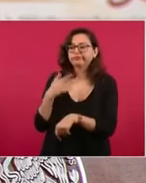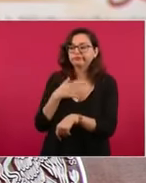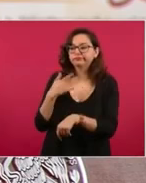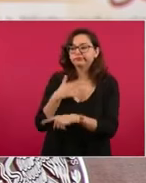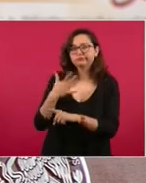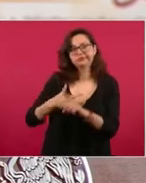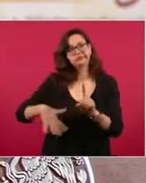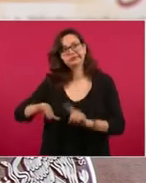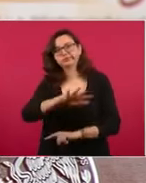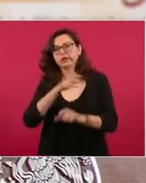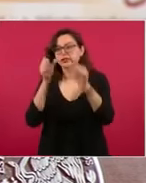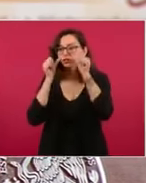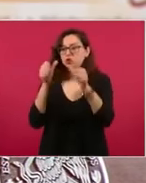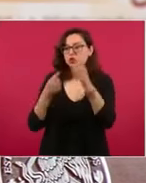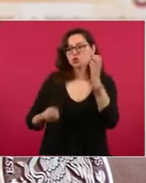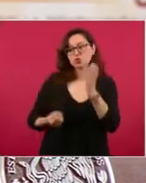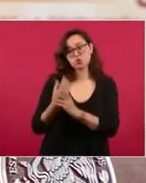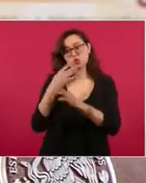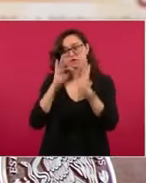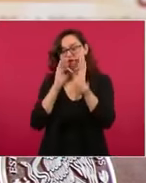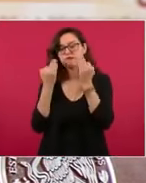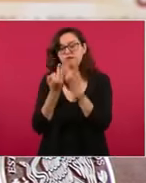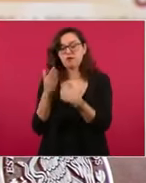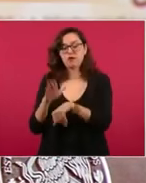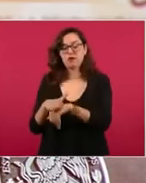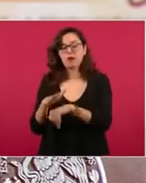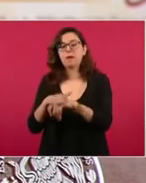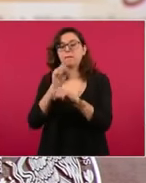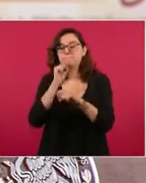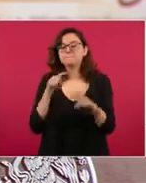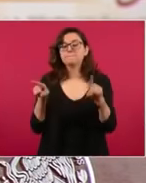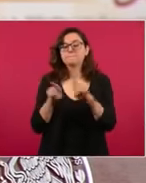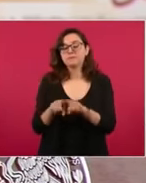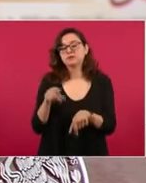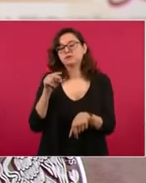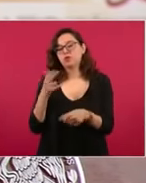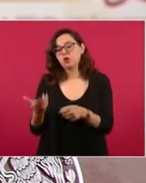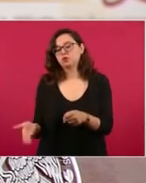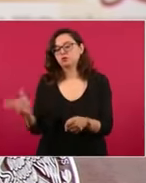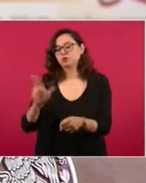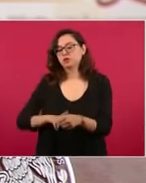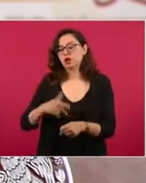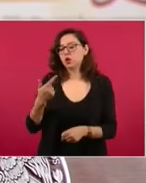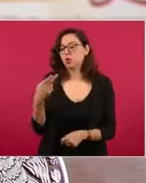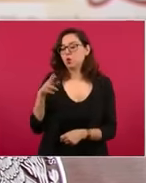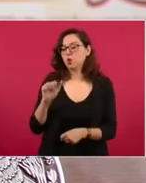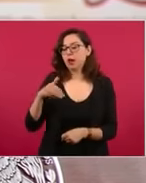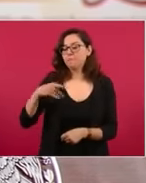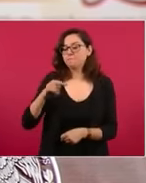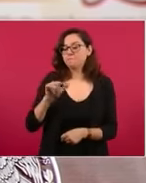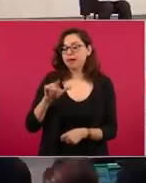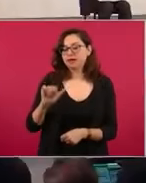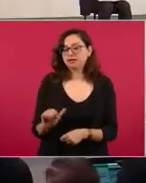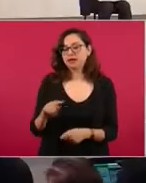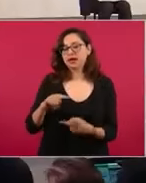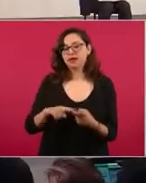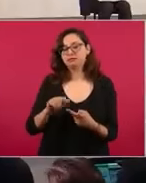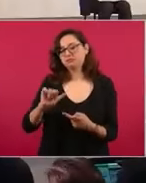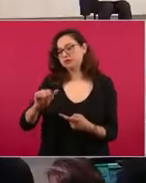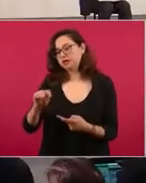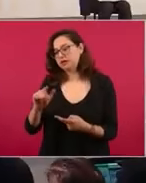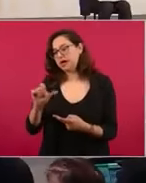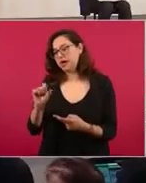del modelo de atención. Y lo mismo en los hospitales de Guamantla, el Carmen y Tlaxco, donde se inició la organización ya de los servicios,